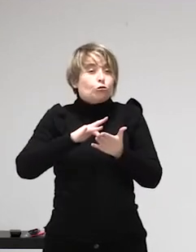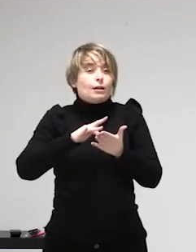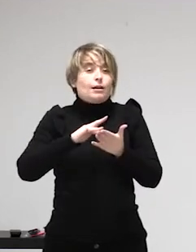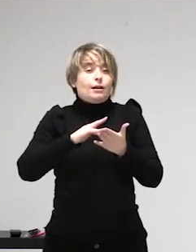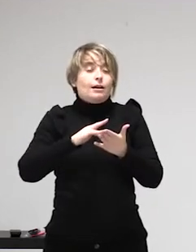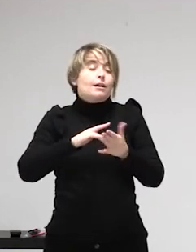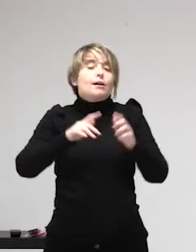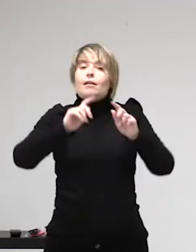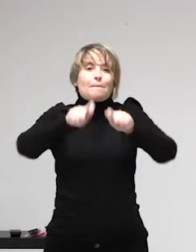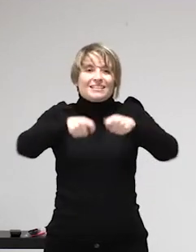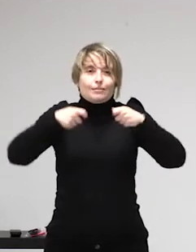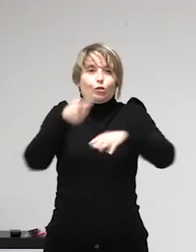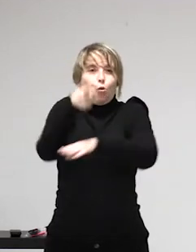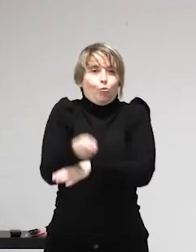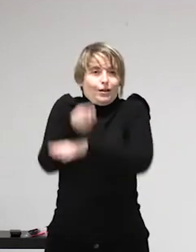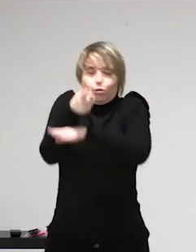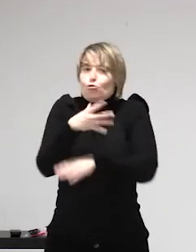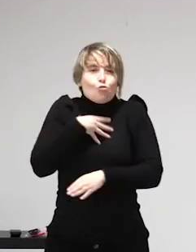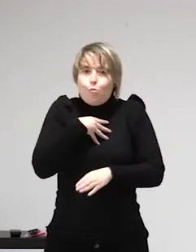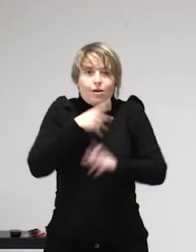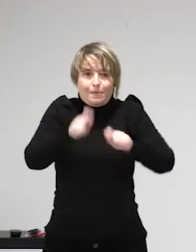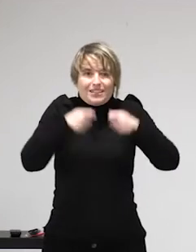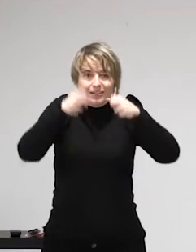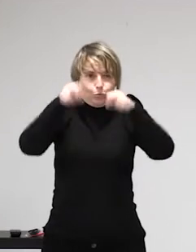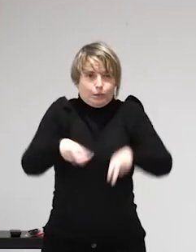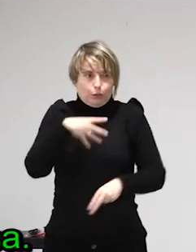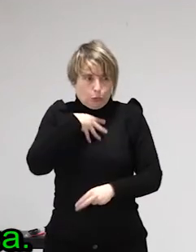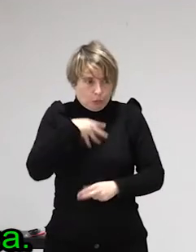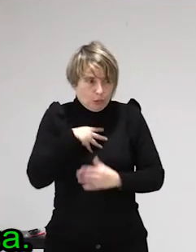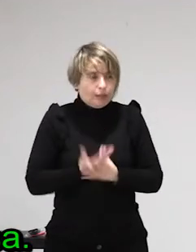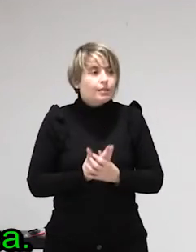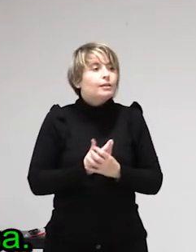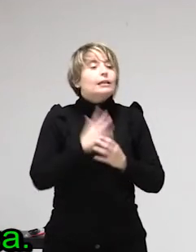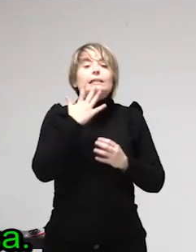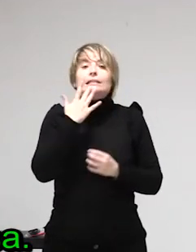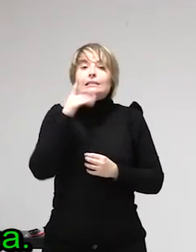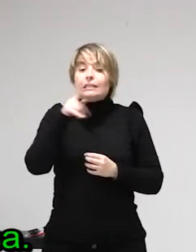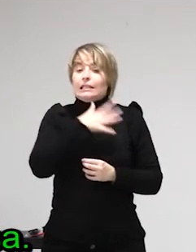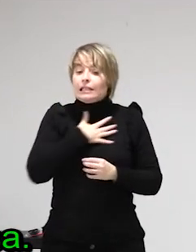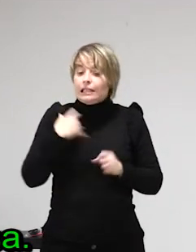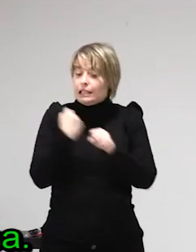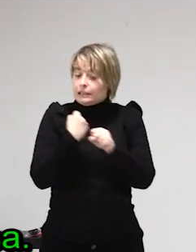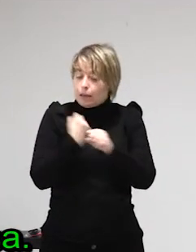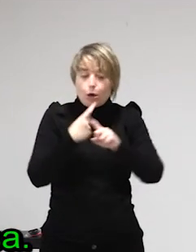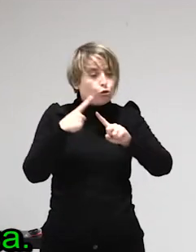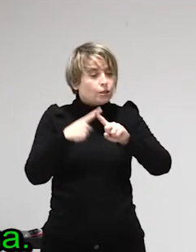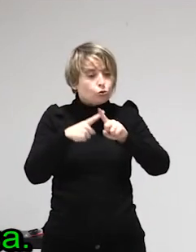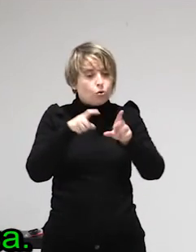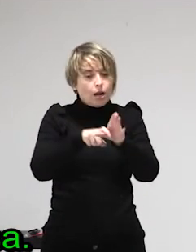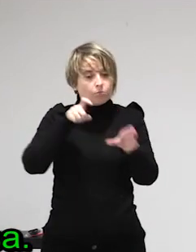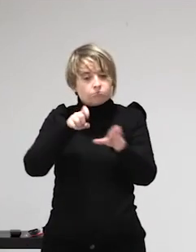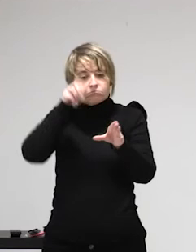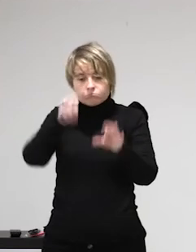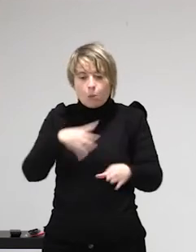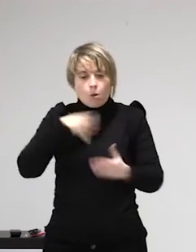acabando con los macro burdeles y la opción de lucrarse con el ejercicio de la prostitución de otra persona pues deja de ser tan